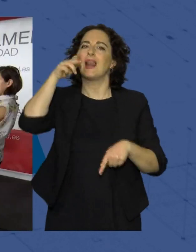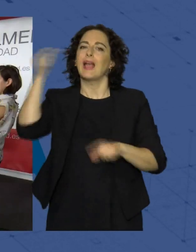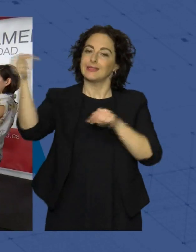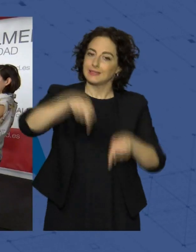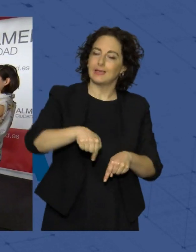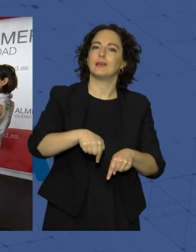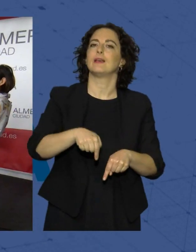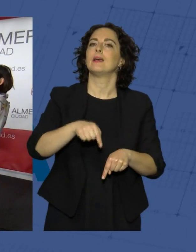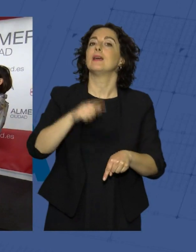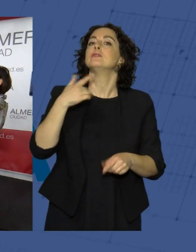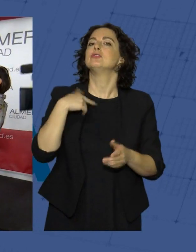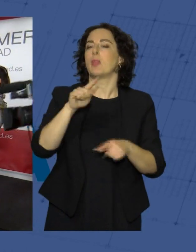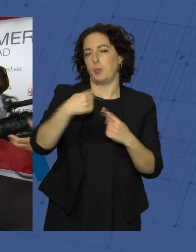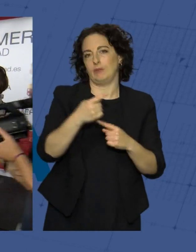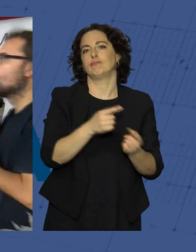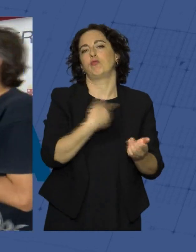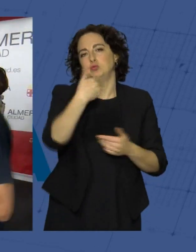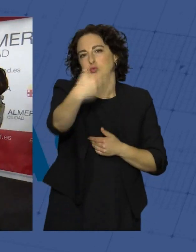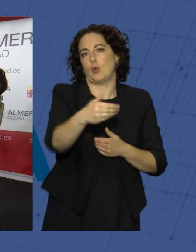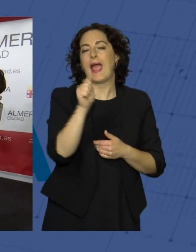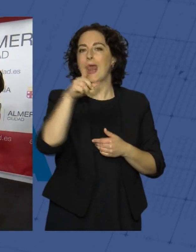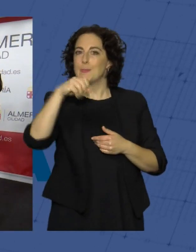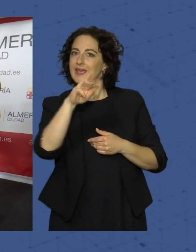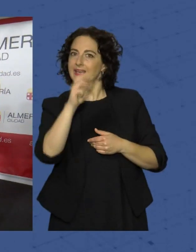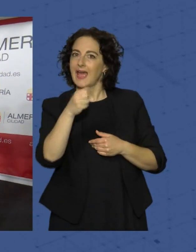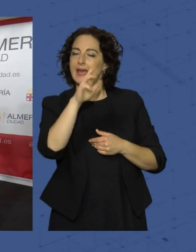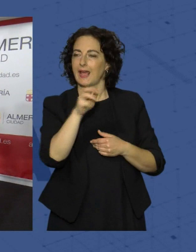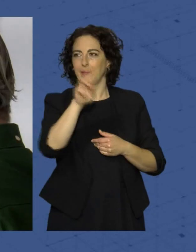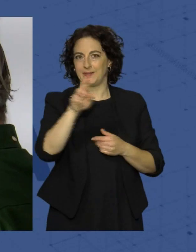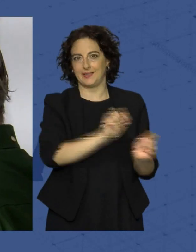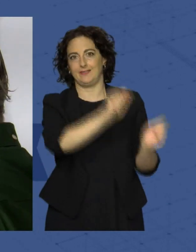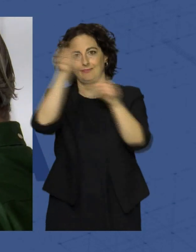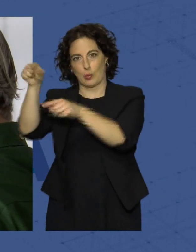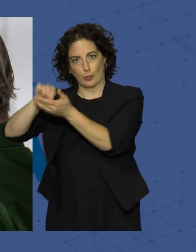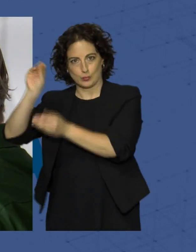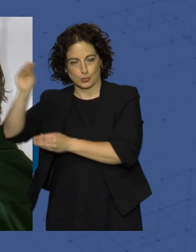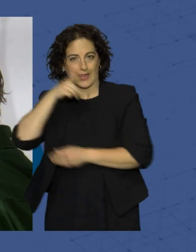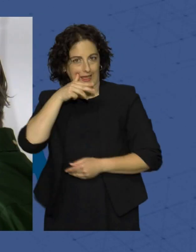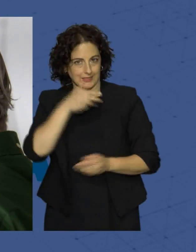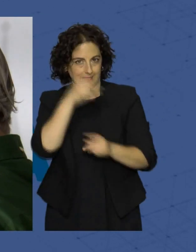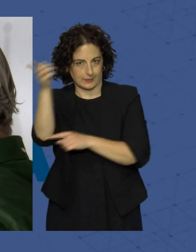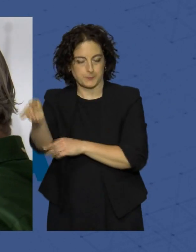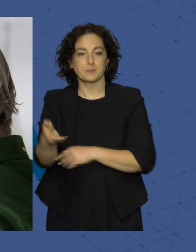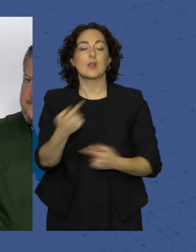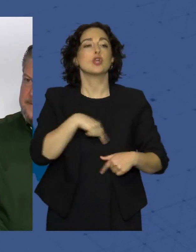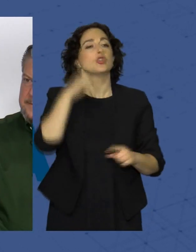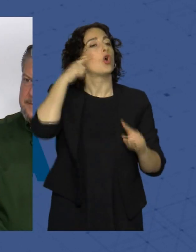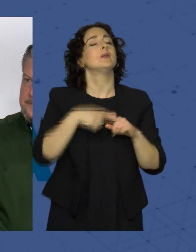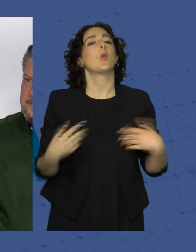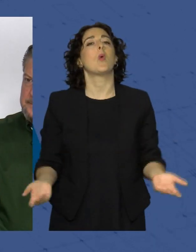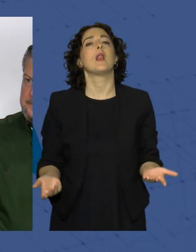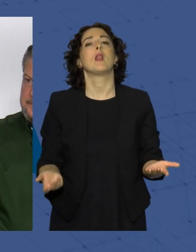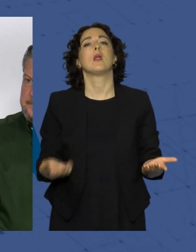la ocasión y que reclamará la presencia de Almenara para repetir la experiencia en su ciudad. Nosotros lo que pretendemos siempre es,